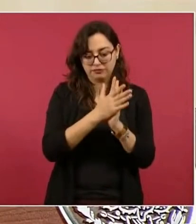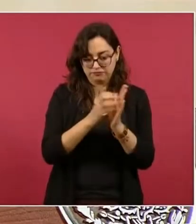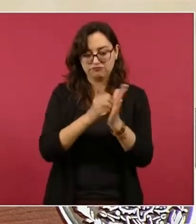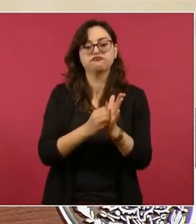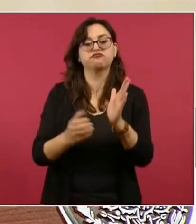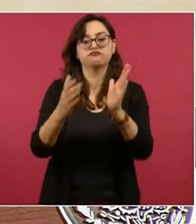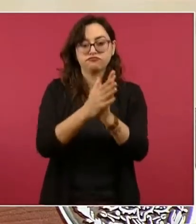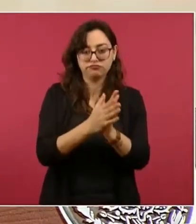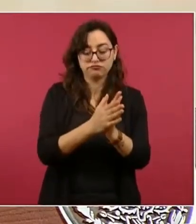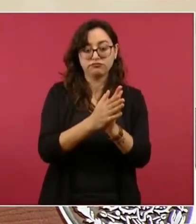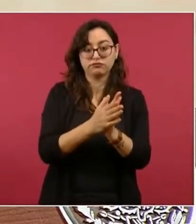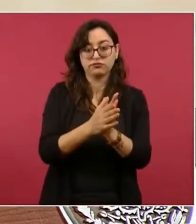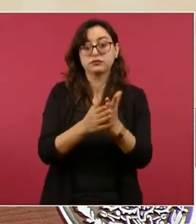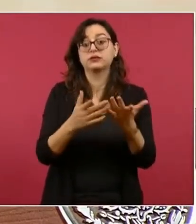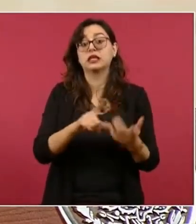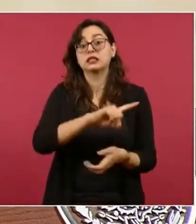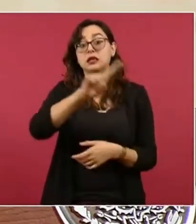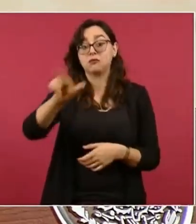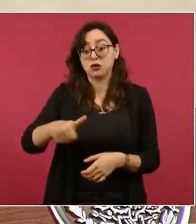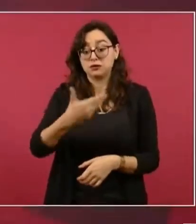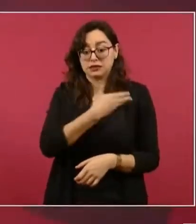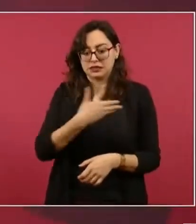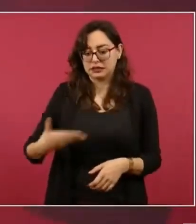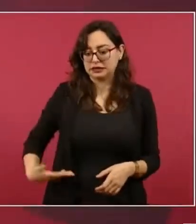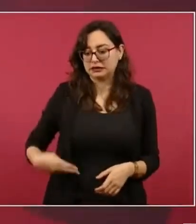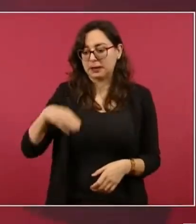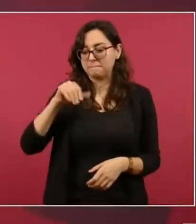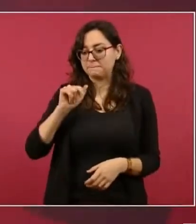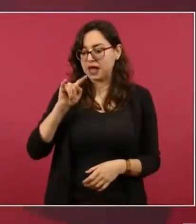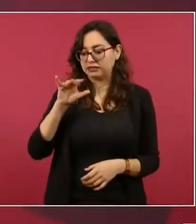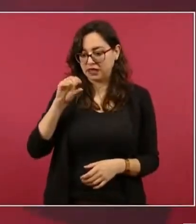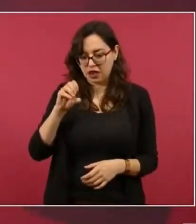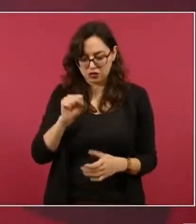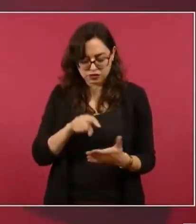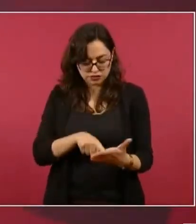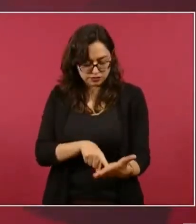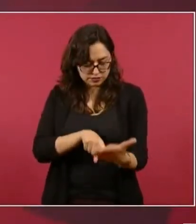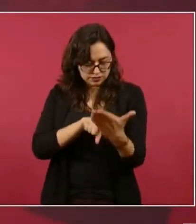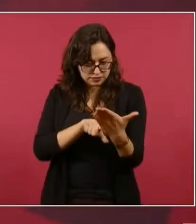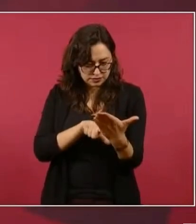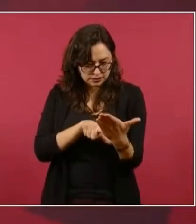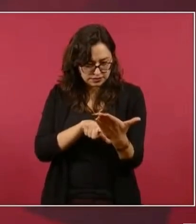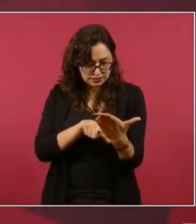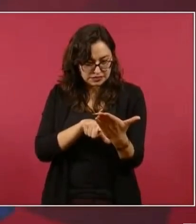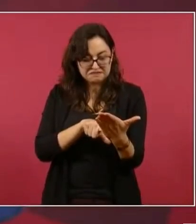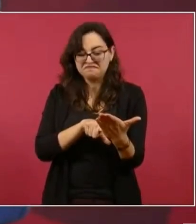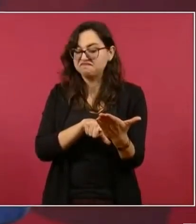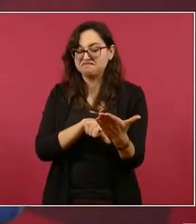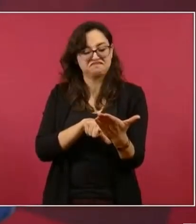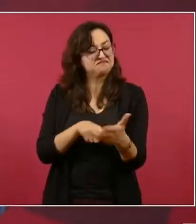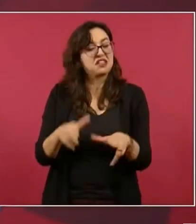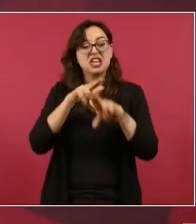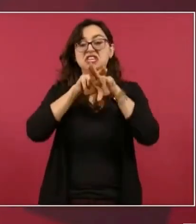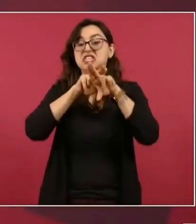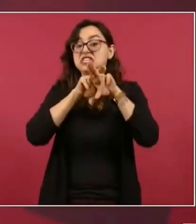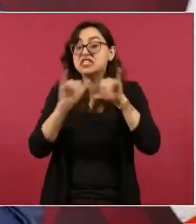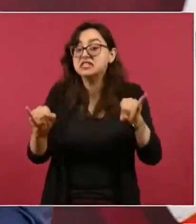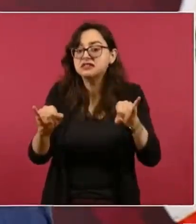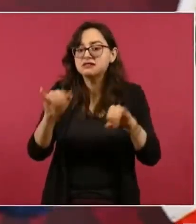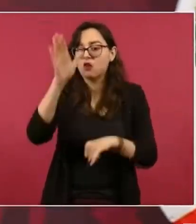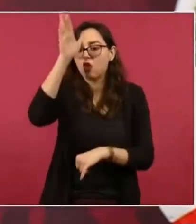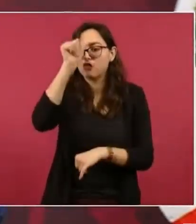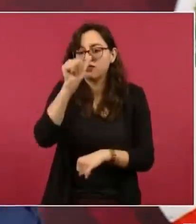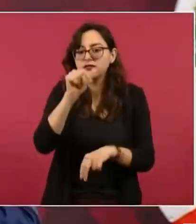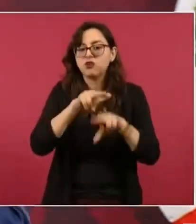Cortines viene López Mateos y dice no se permite en materia de petróleos ni contratos ni